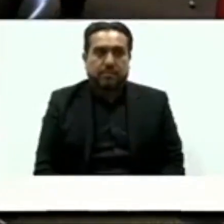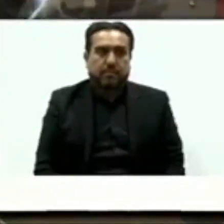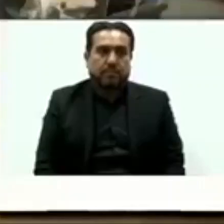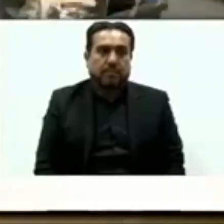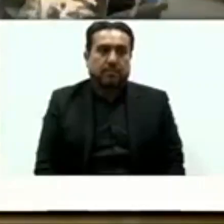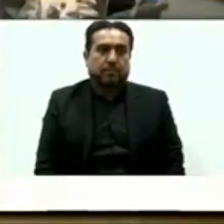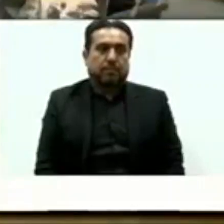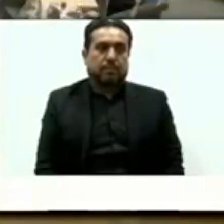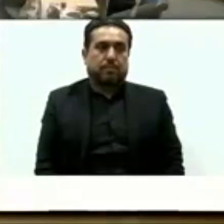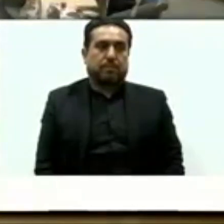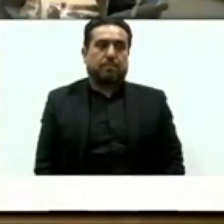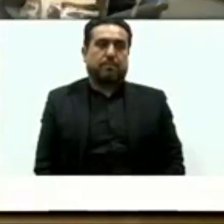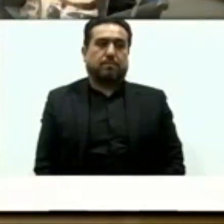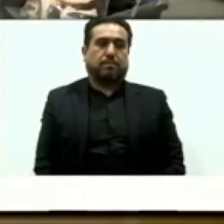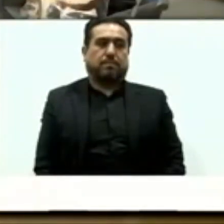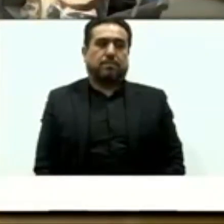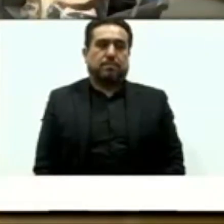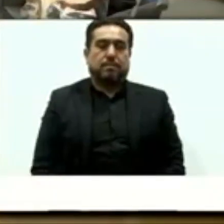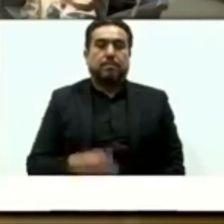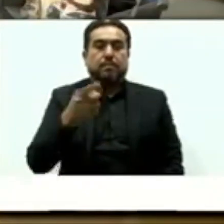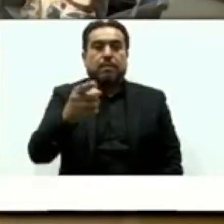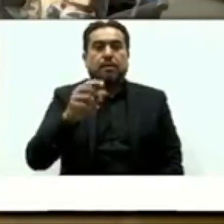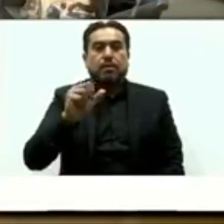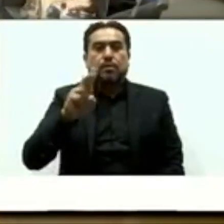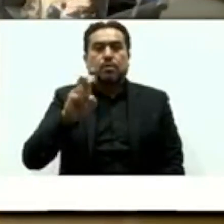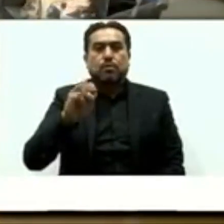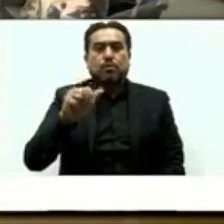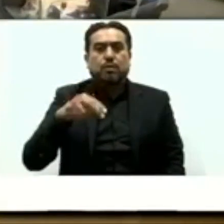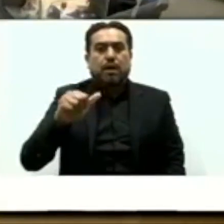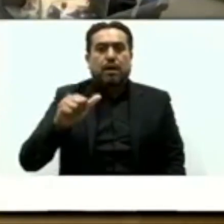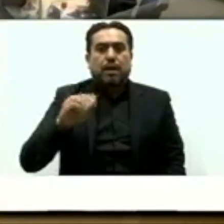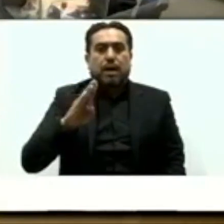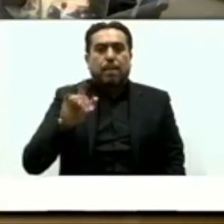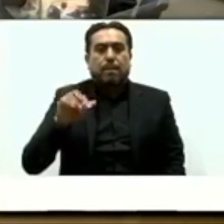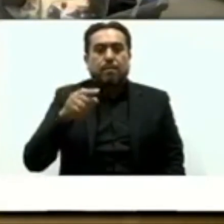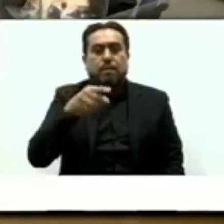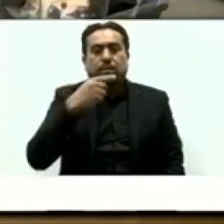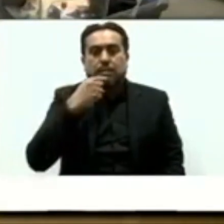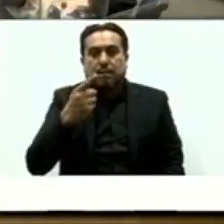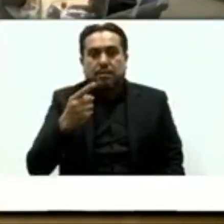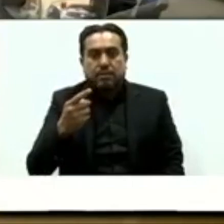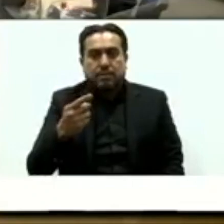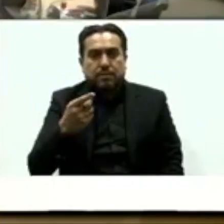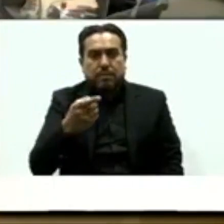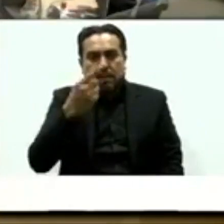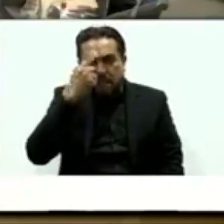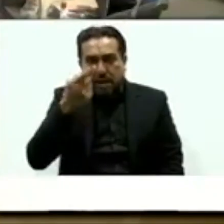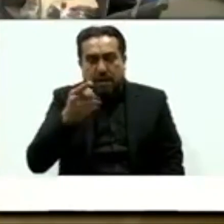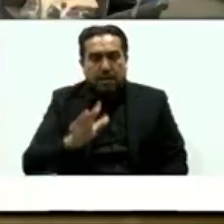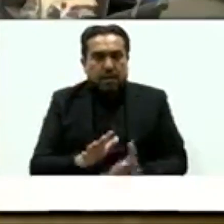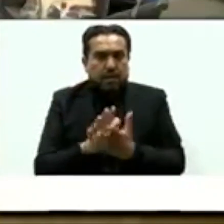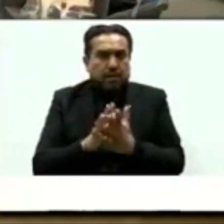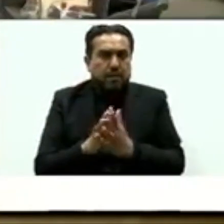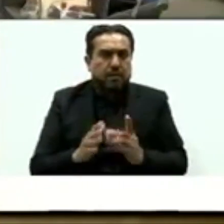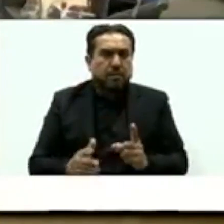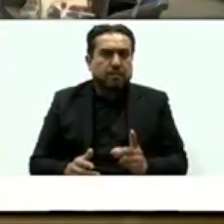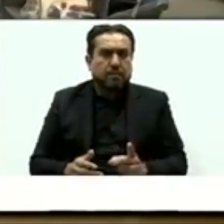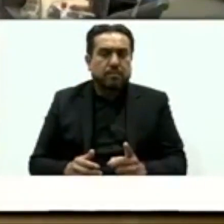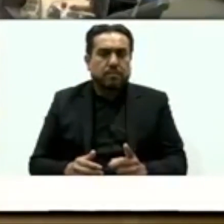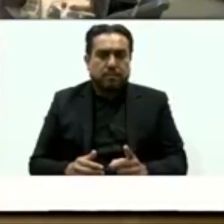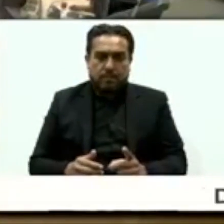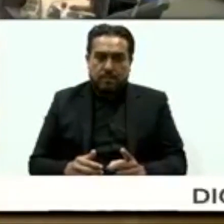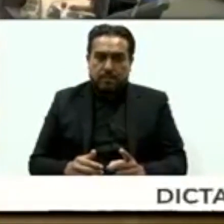la Auditoría de Desempeño, cuyo objetivo es evaluar el impacto de los programas, proyectos, políticas y acciones